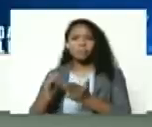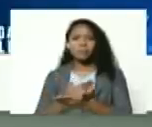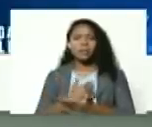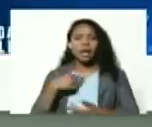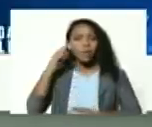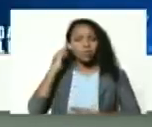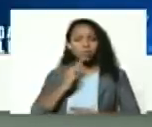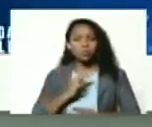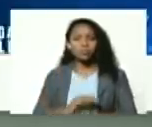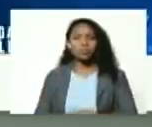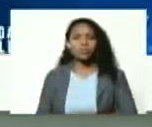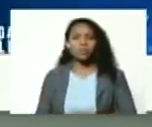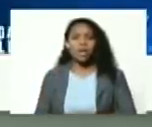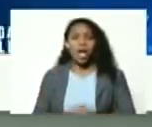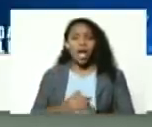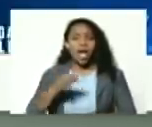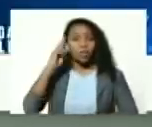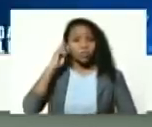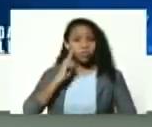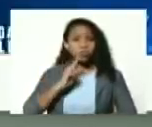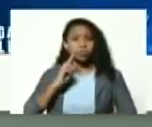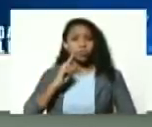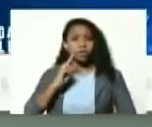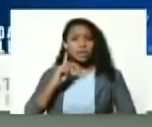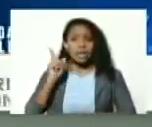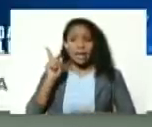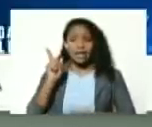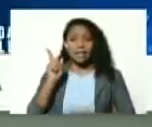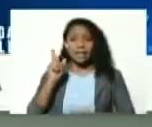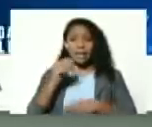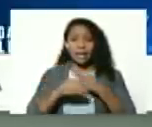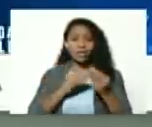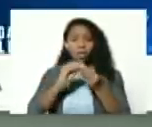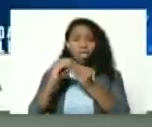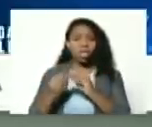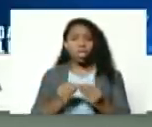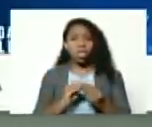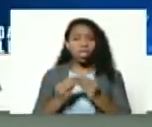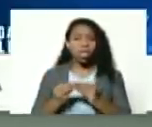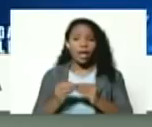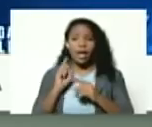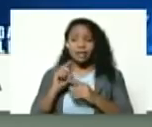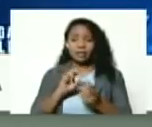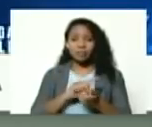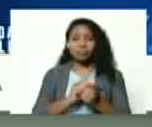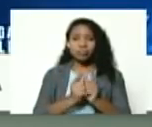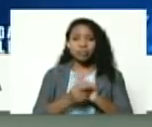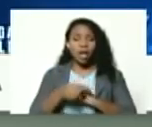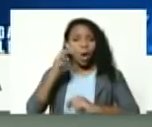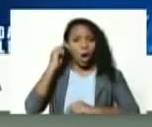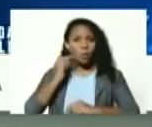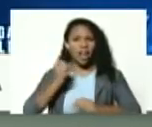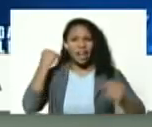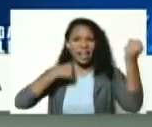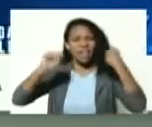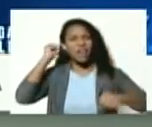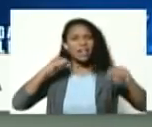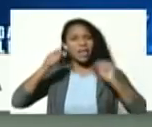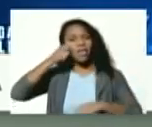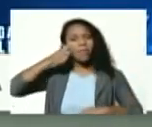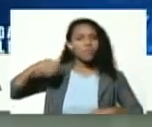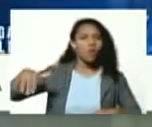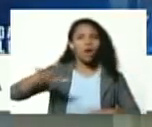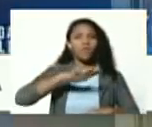el Bolívar frío del bronce del mármol se convirtió en el Bolívar rebelde del pueblo